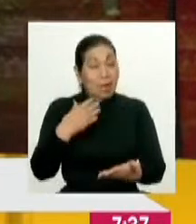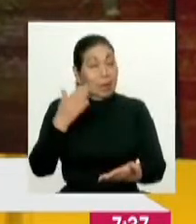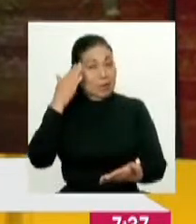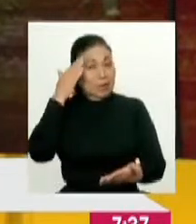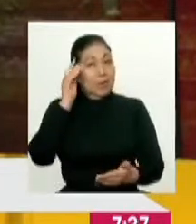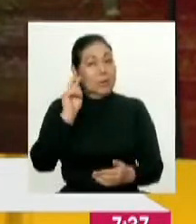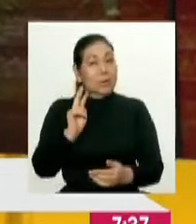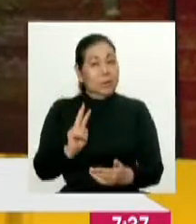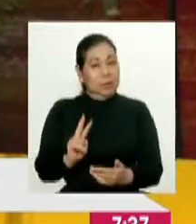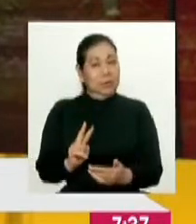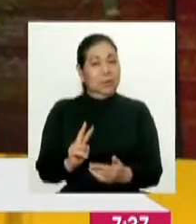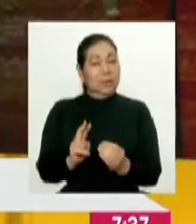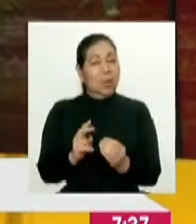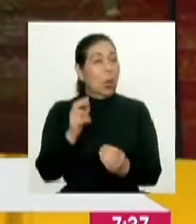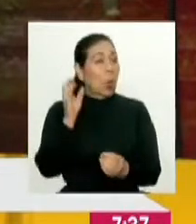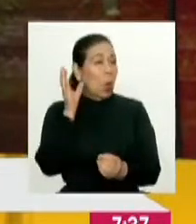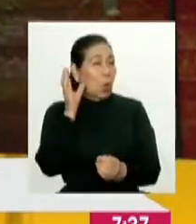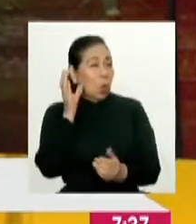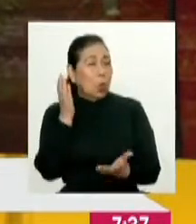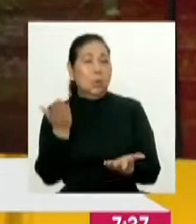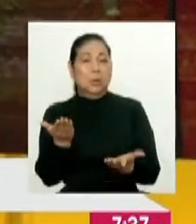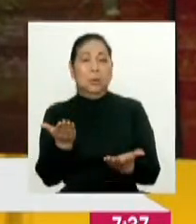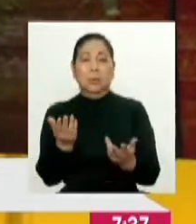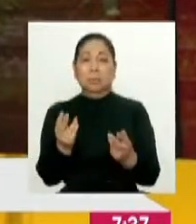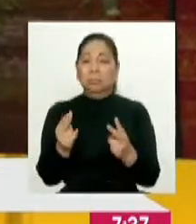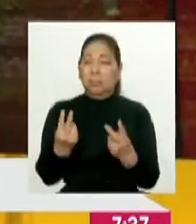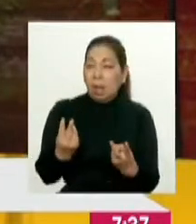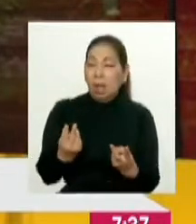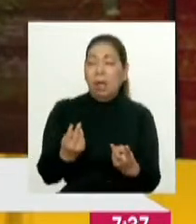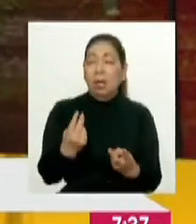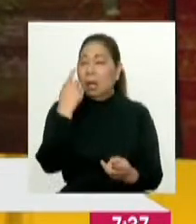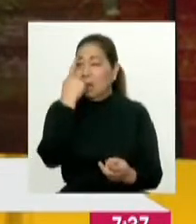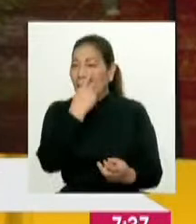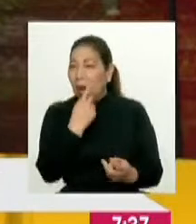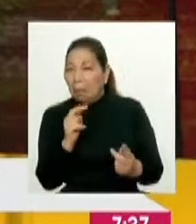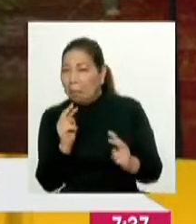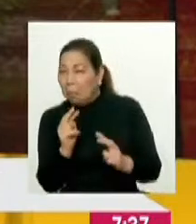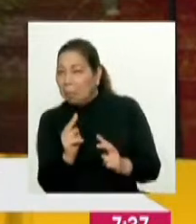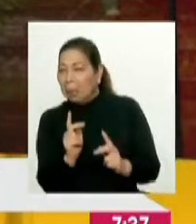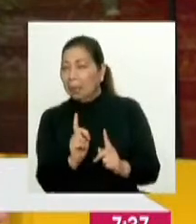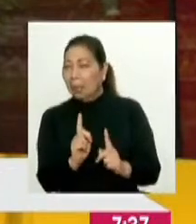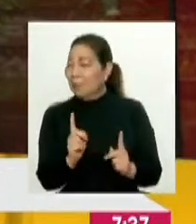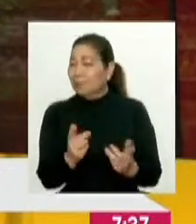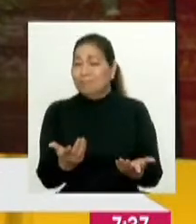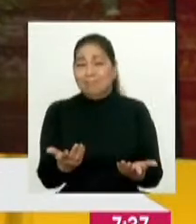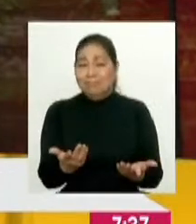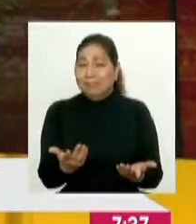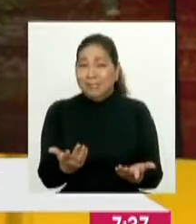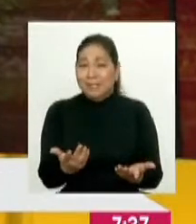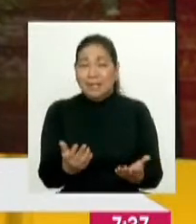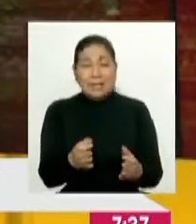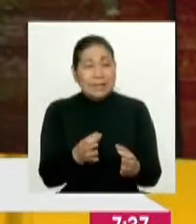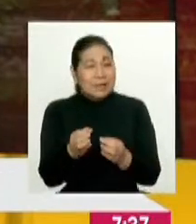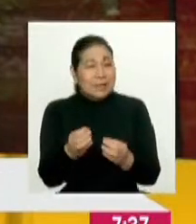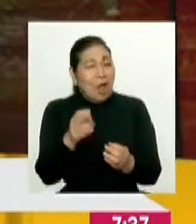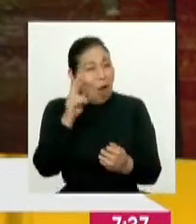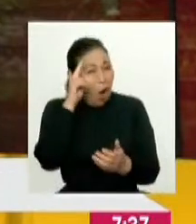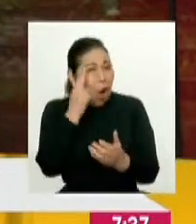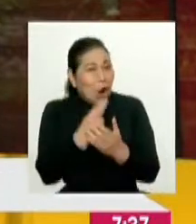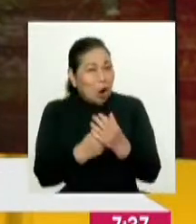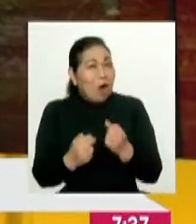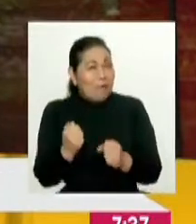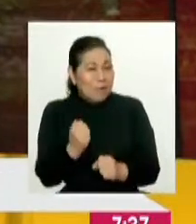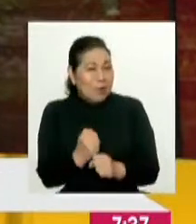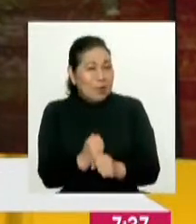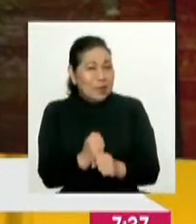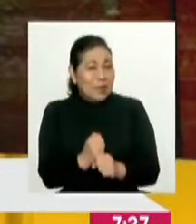Ya no solamente se trata de escuchar propuestas, ver caras, no sé, interpretar confianza en